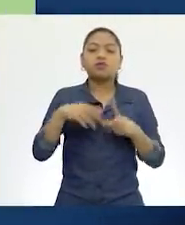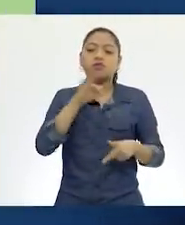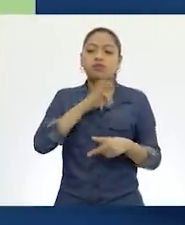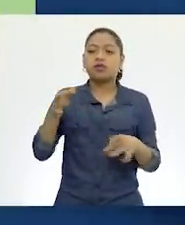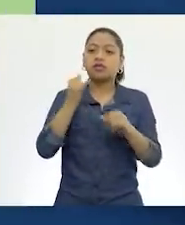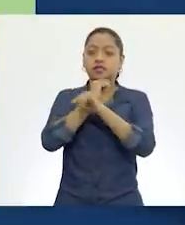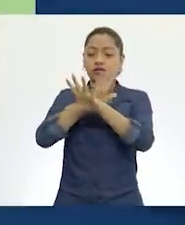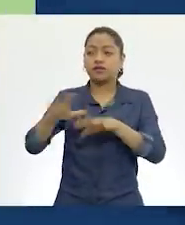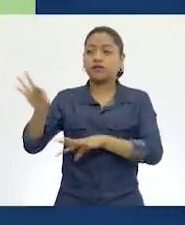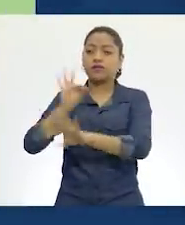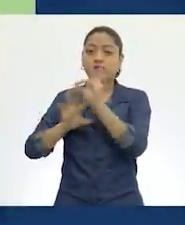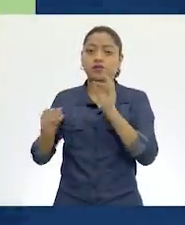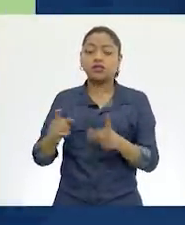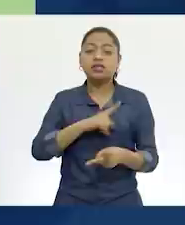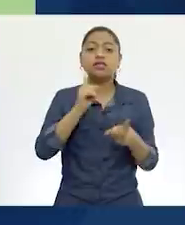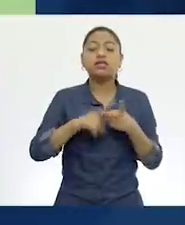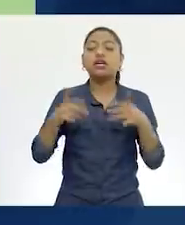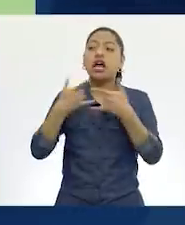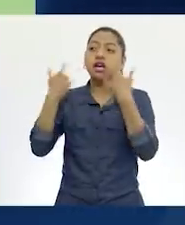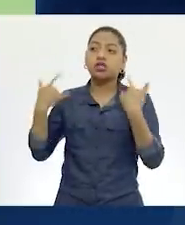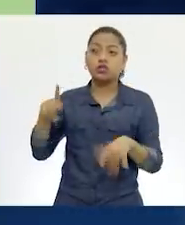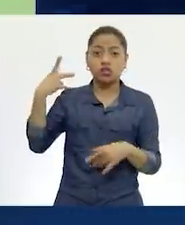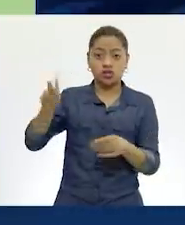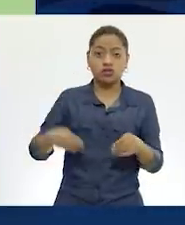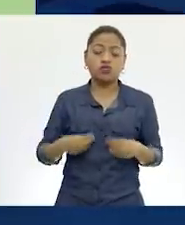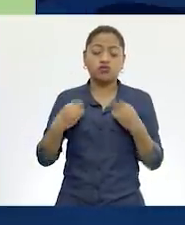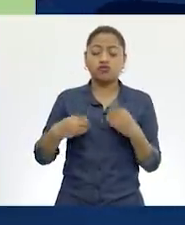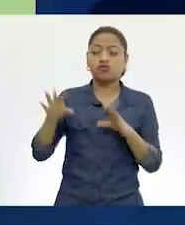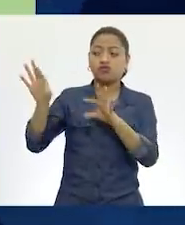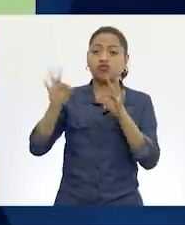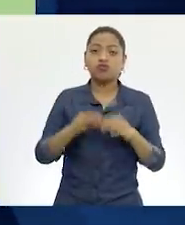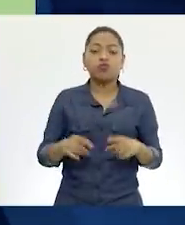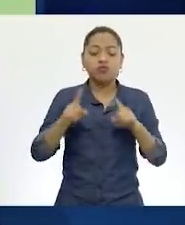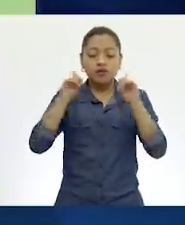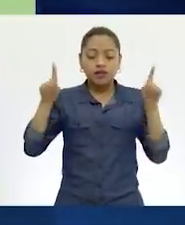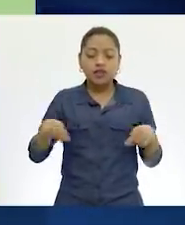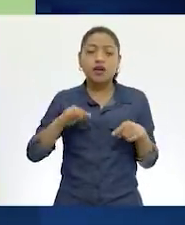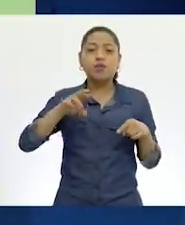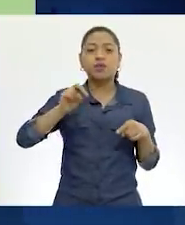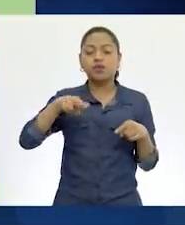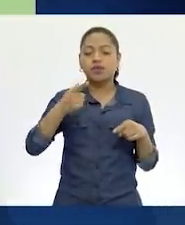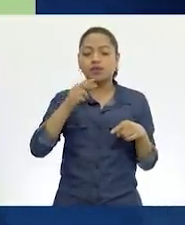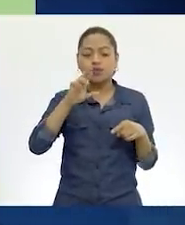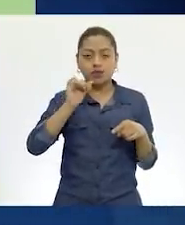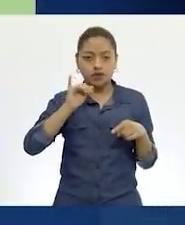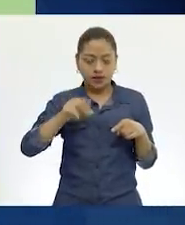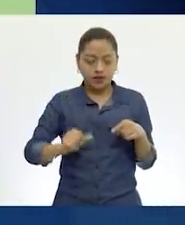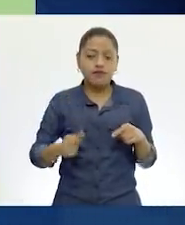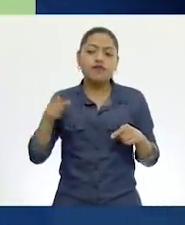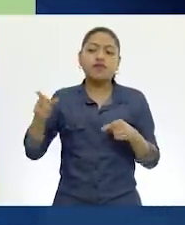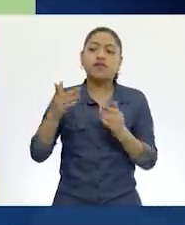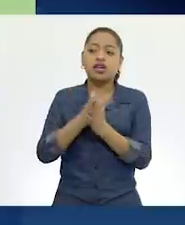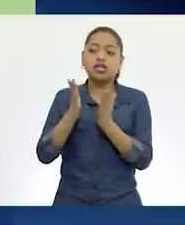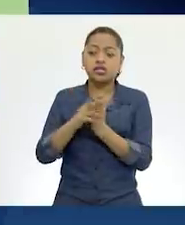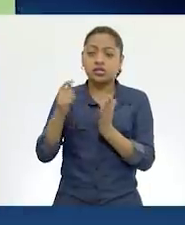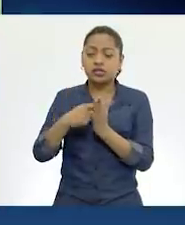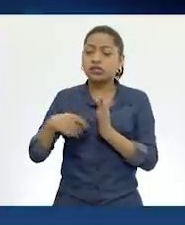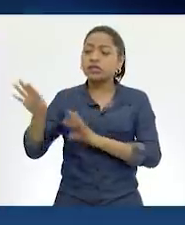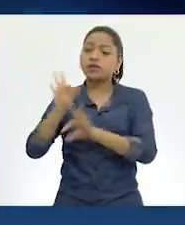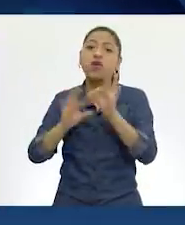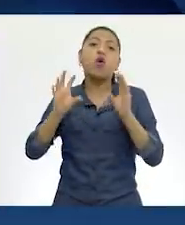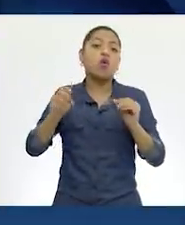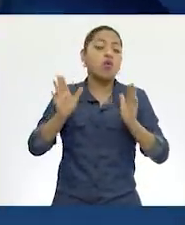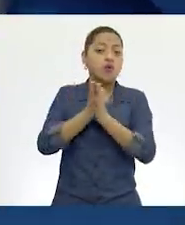son las biografías, historias, monografías, revisión de artículos, libros de texto, etc.